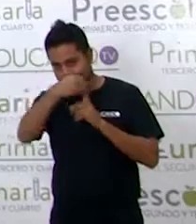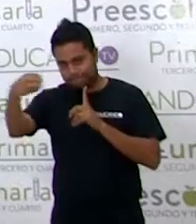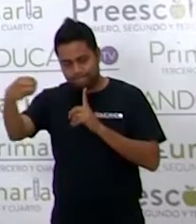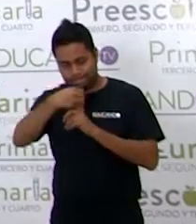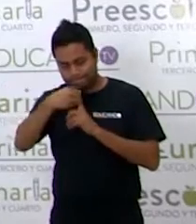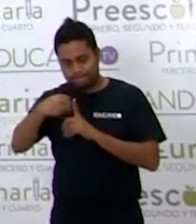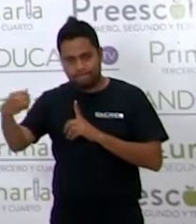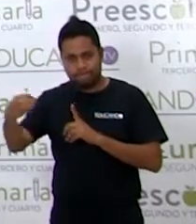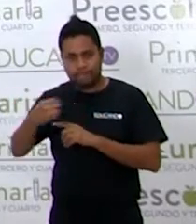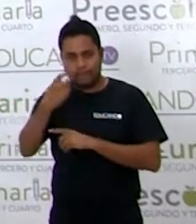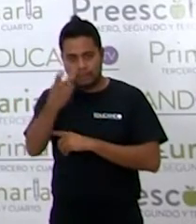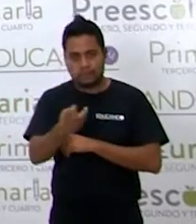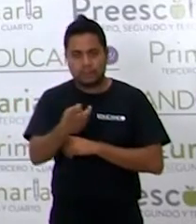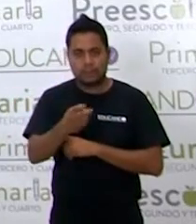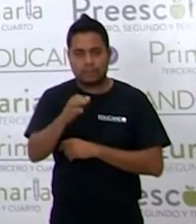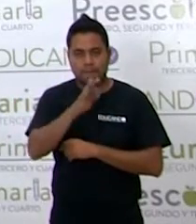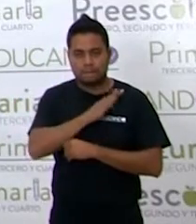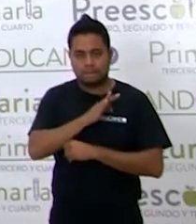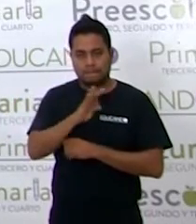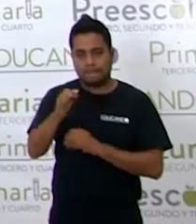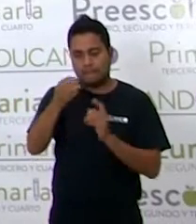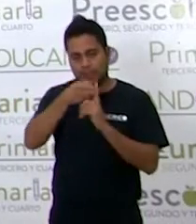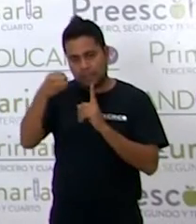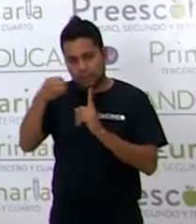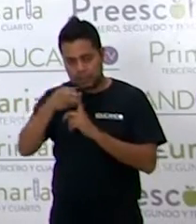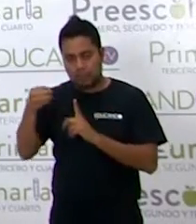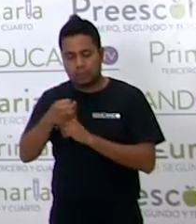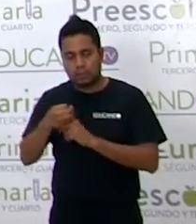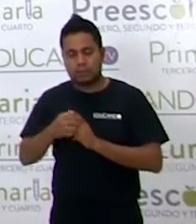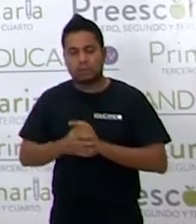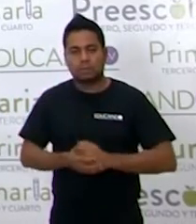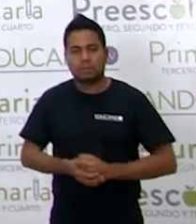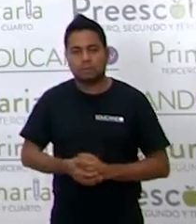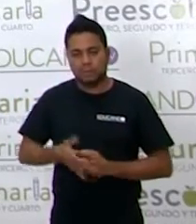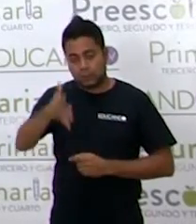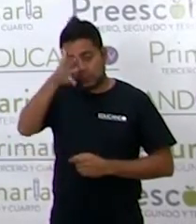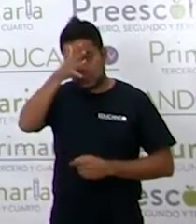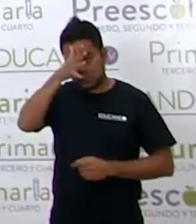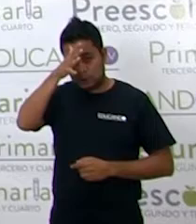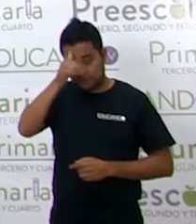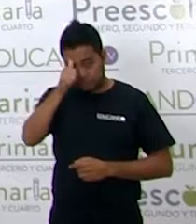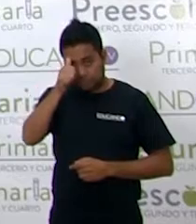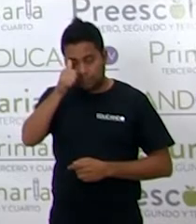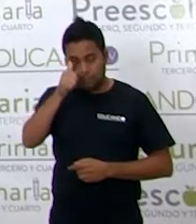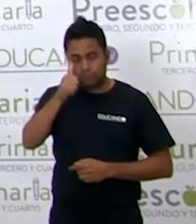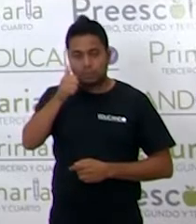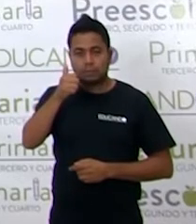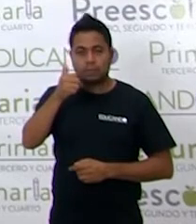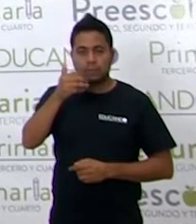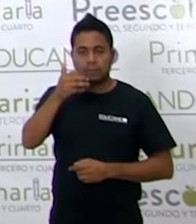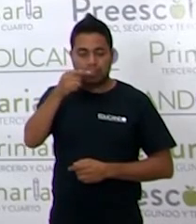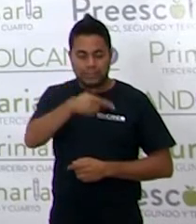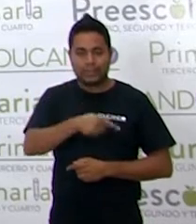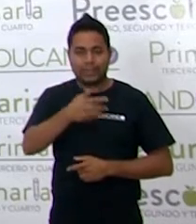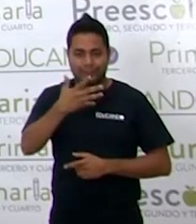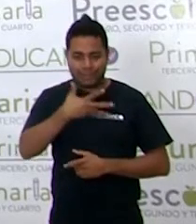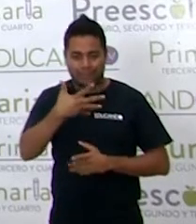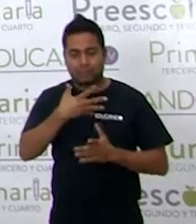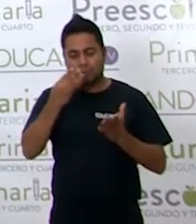Las vamos A acomodar ¿Te acuerdas que luego Traemos en esta clase